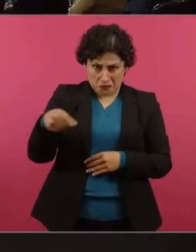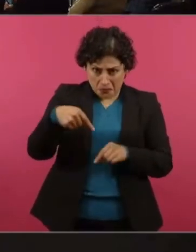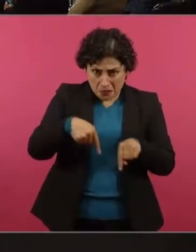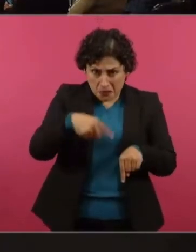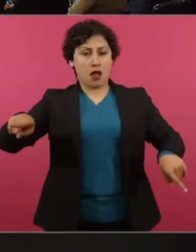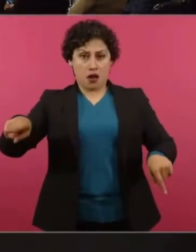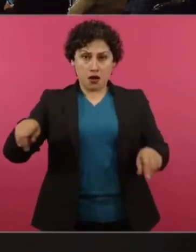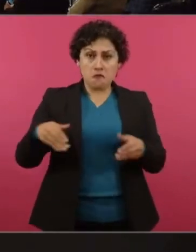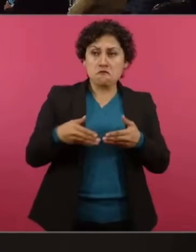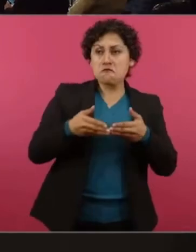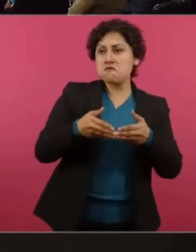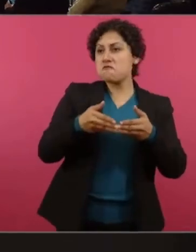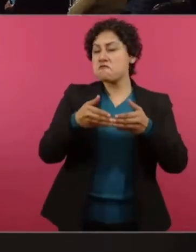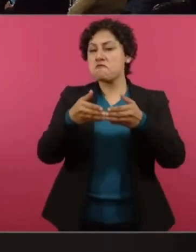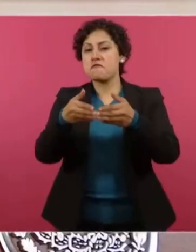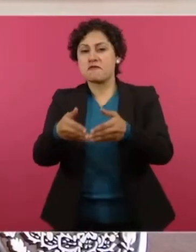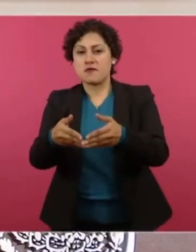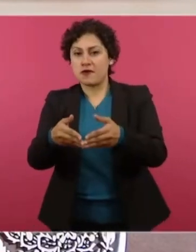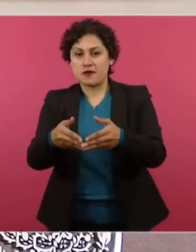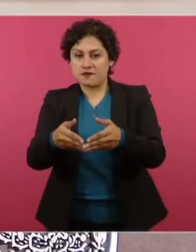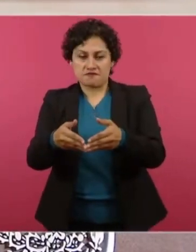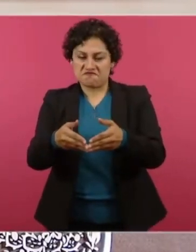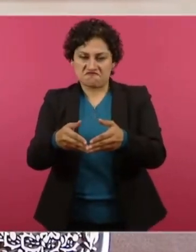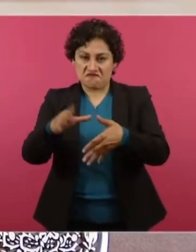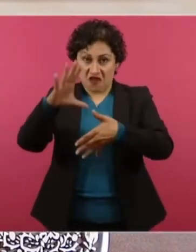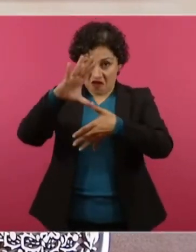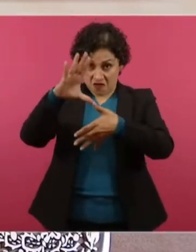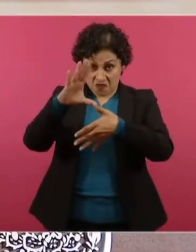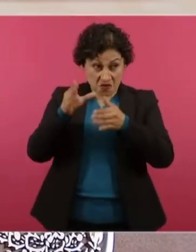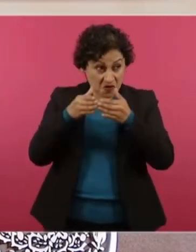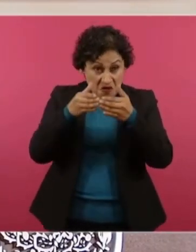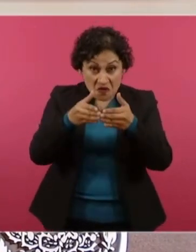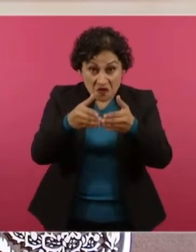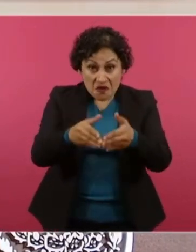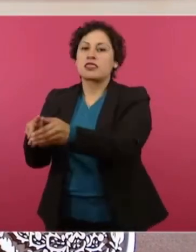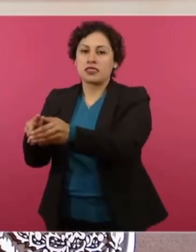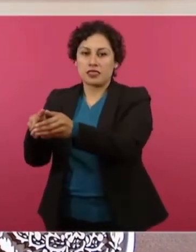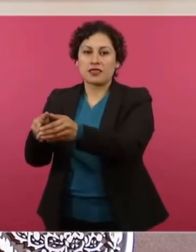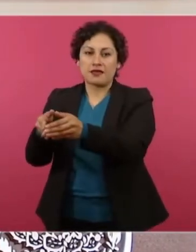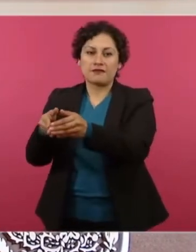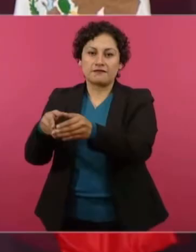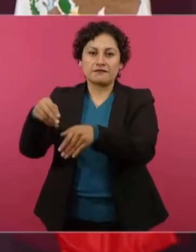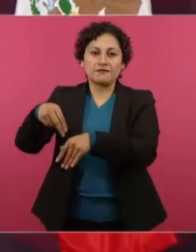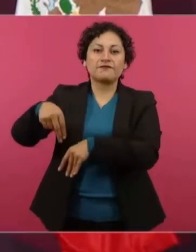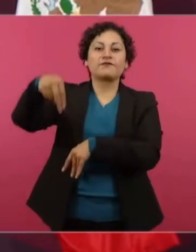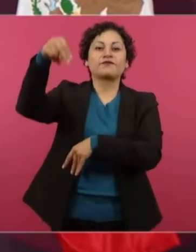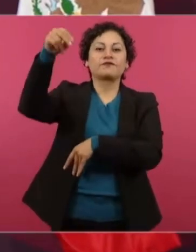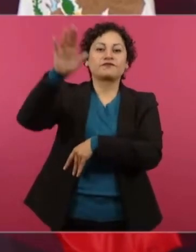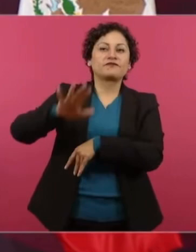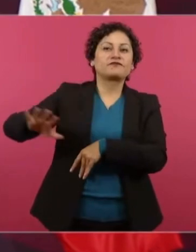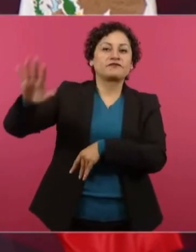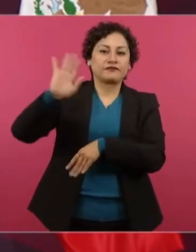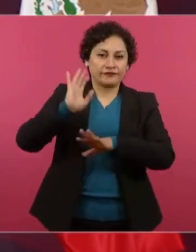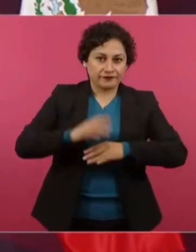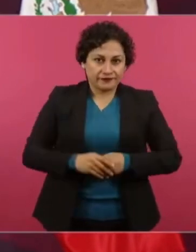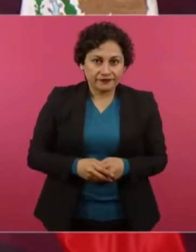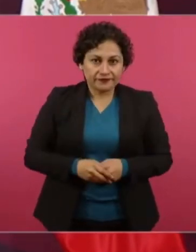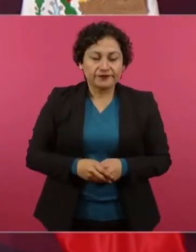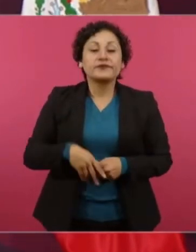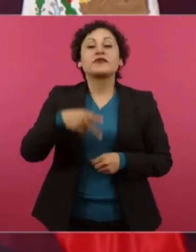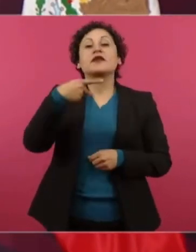los mares de América, sino allá en el Mar del Norte. Pero cuando llega a un pueblo,